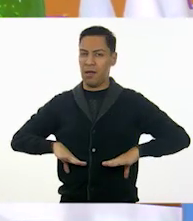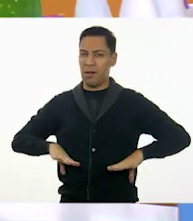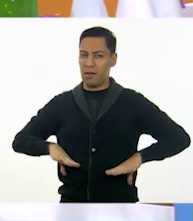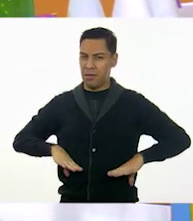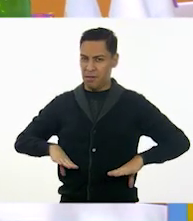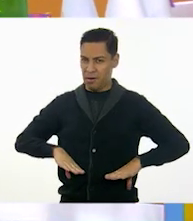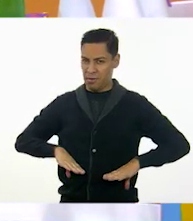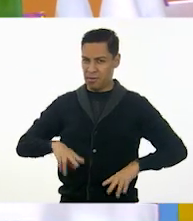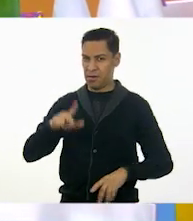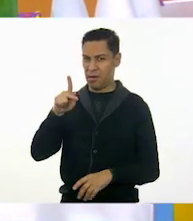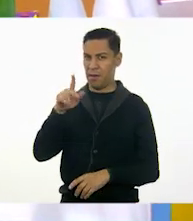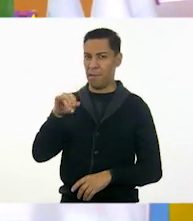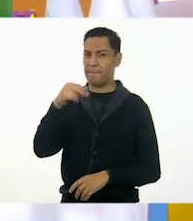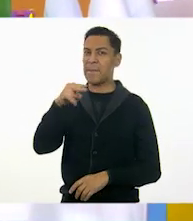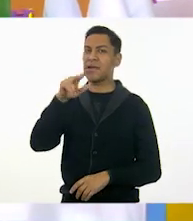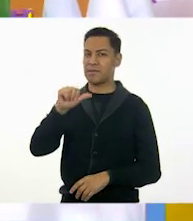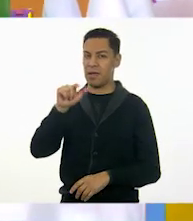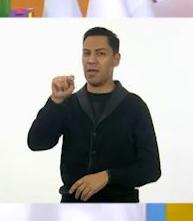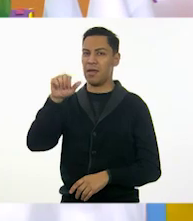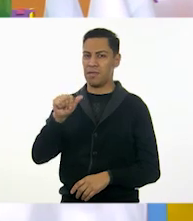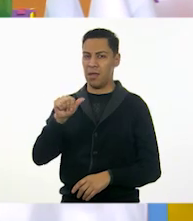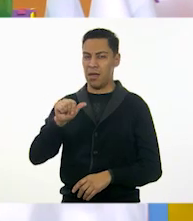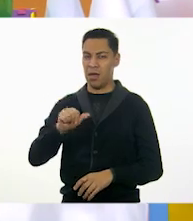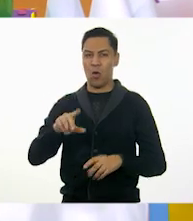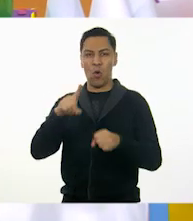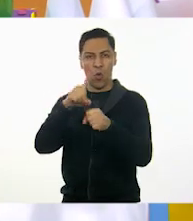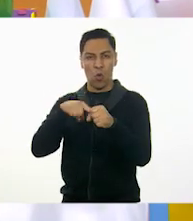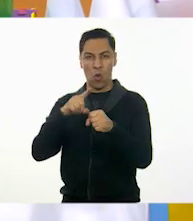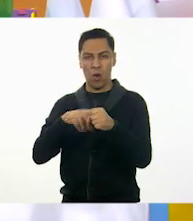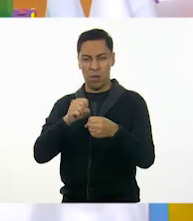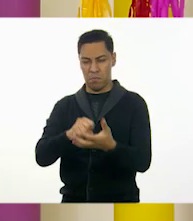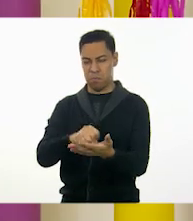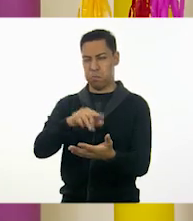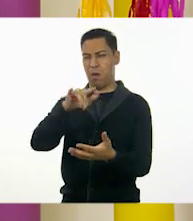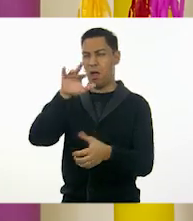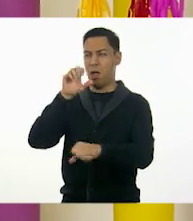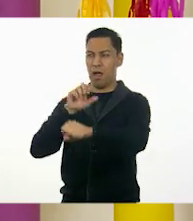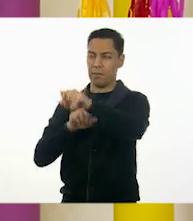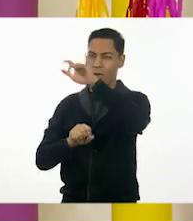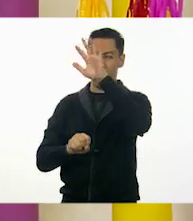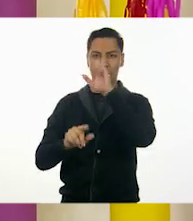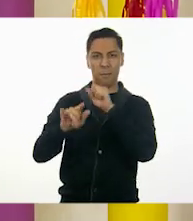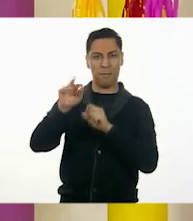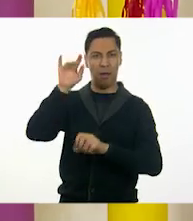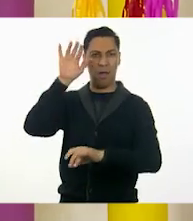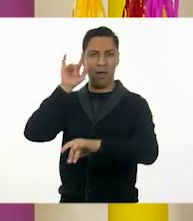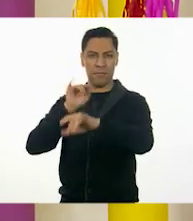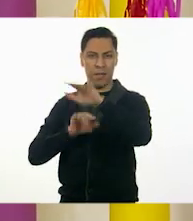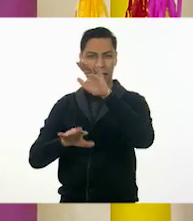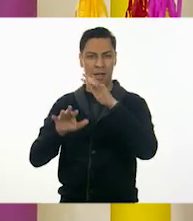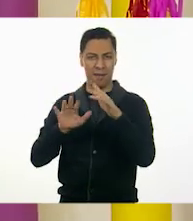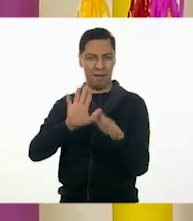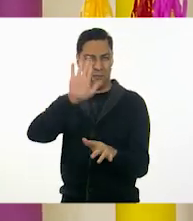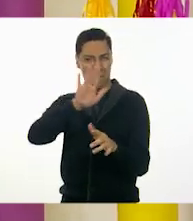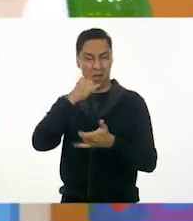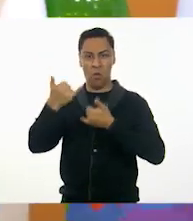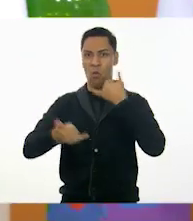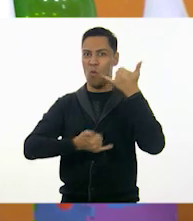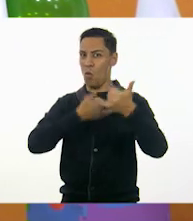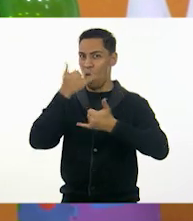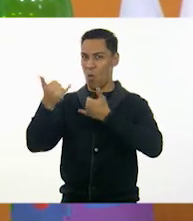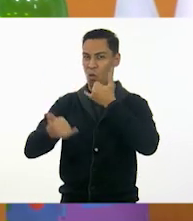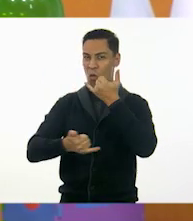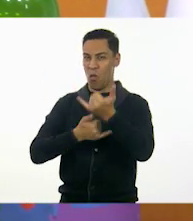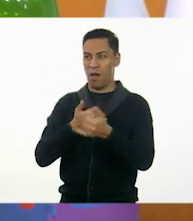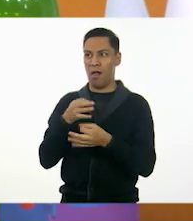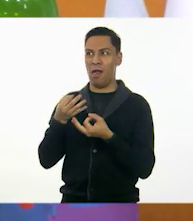importante en nuestras piñatas, los colores brillantes. Oh, muy bien. Los colores que juegan con nosotros. Pero además de los